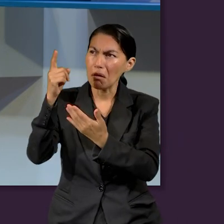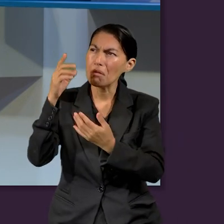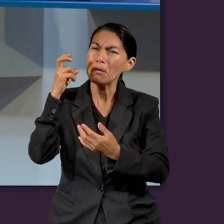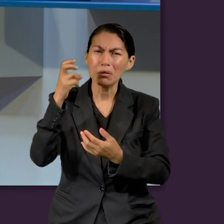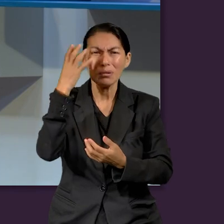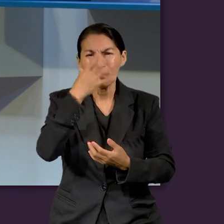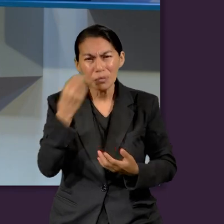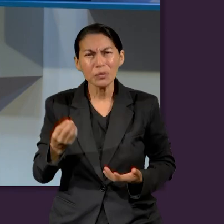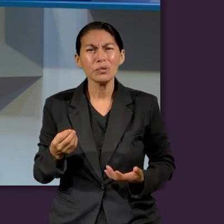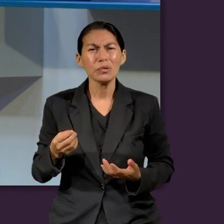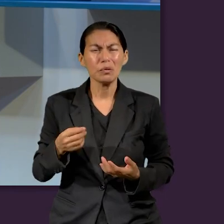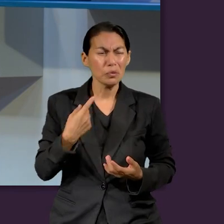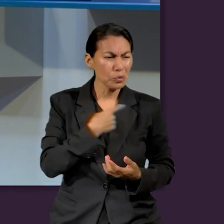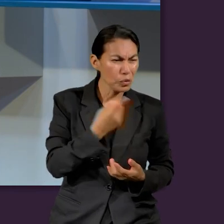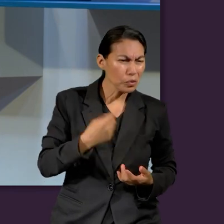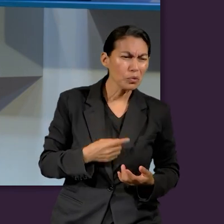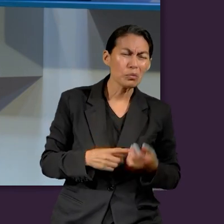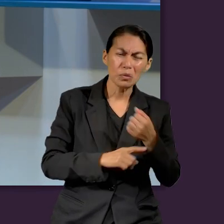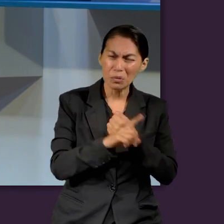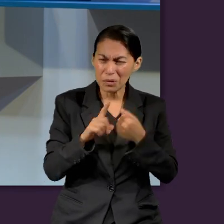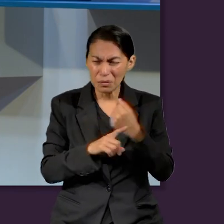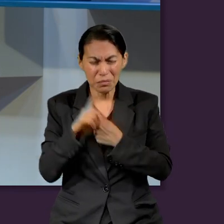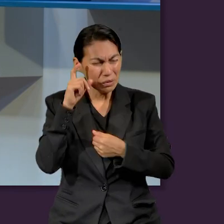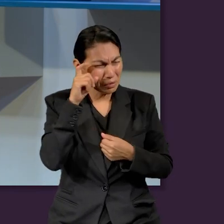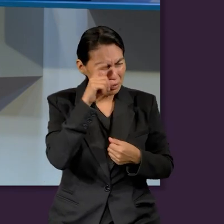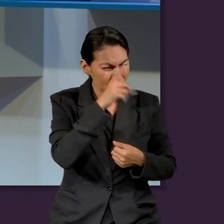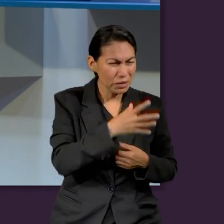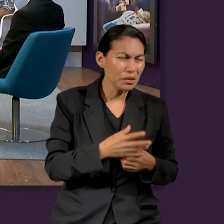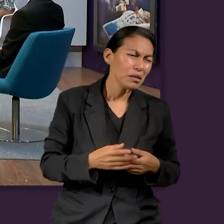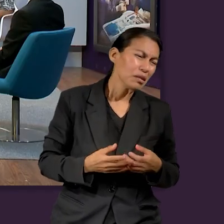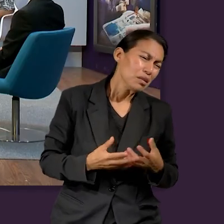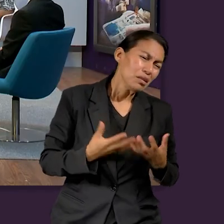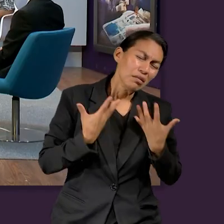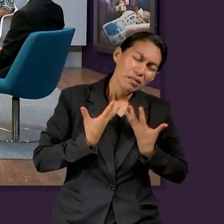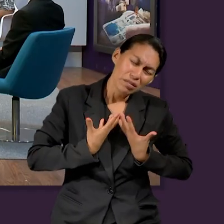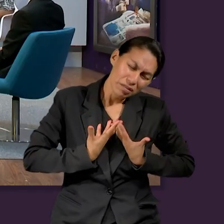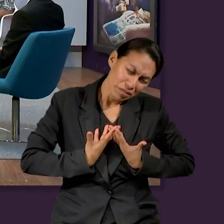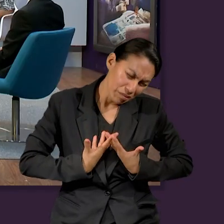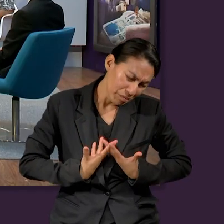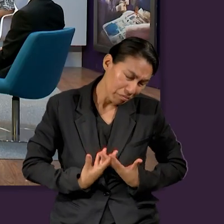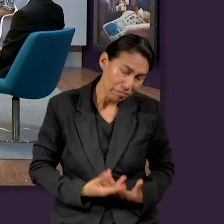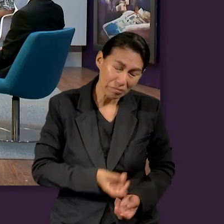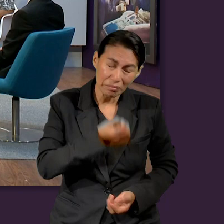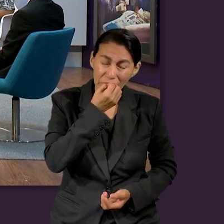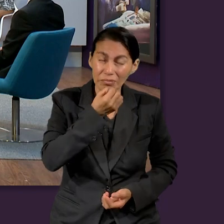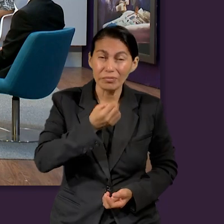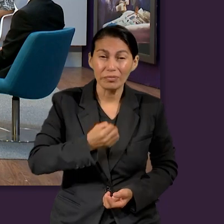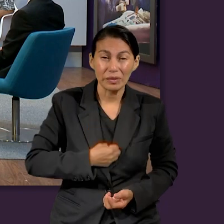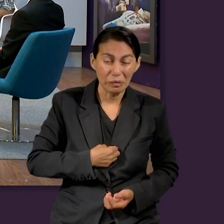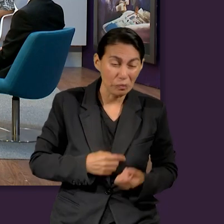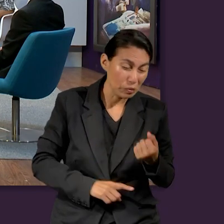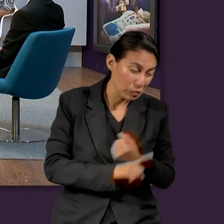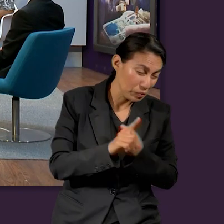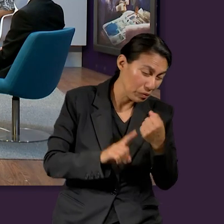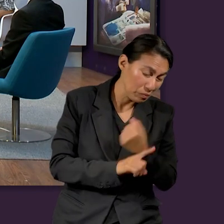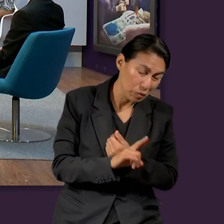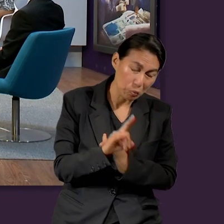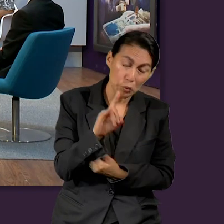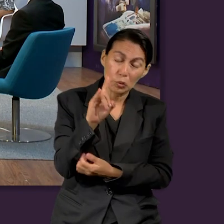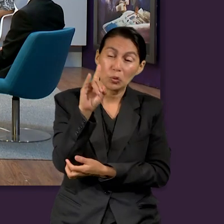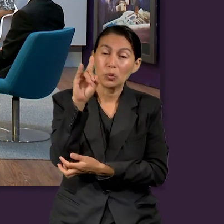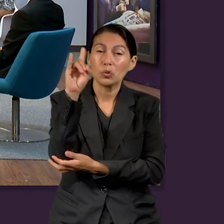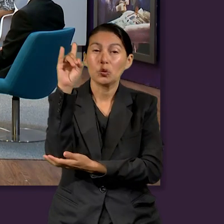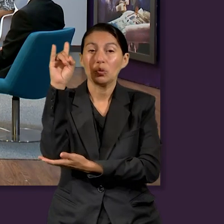y maravilloso es Él. No importando el desafío, no importando las dificultades, no